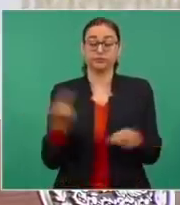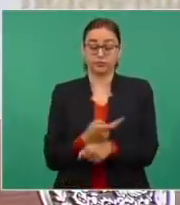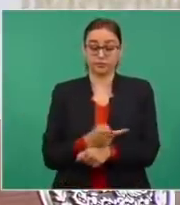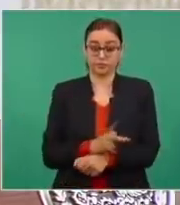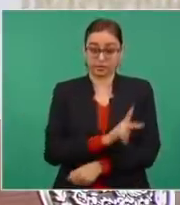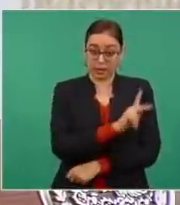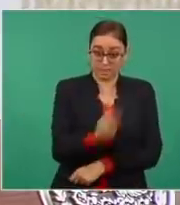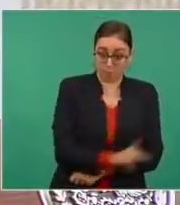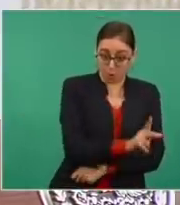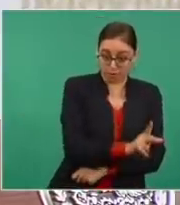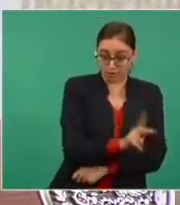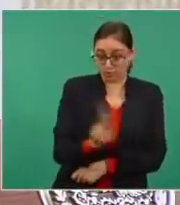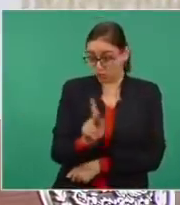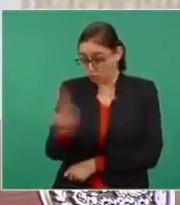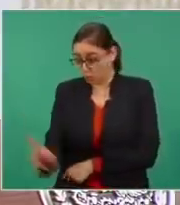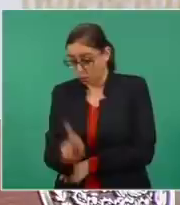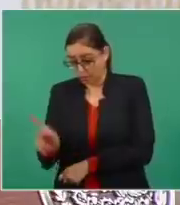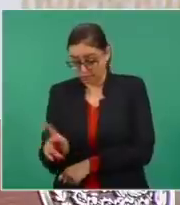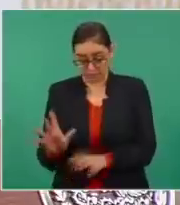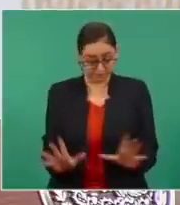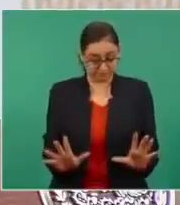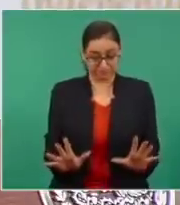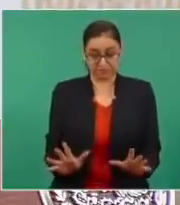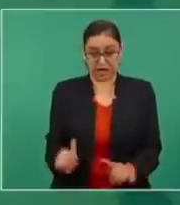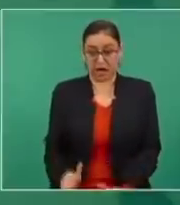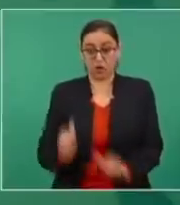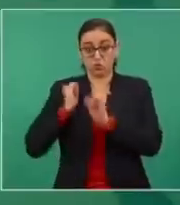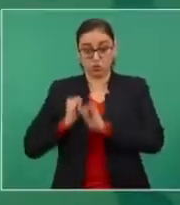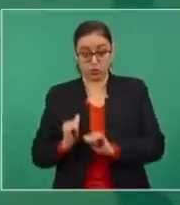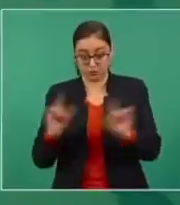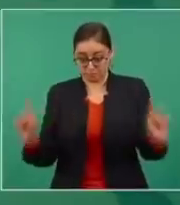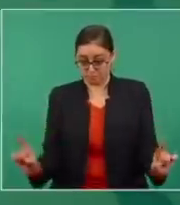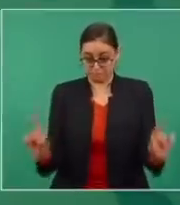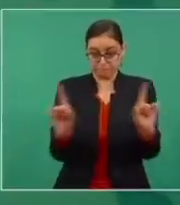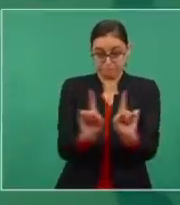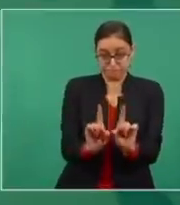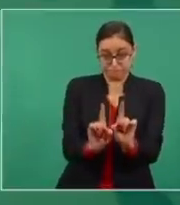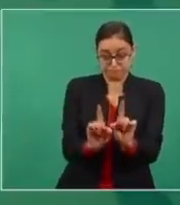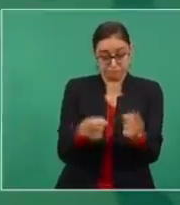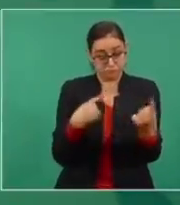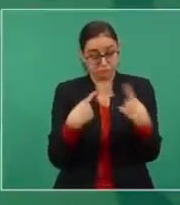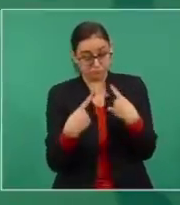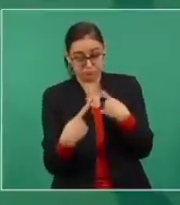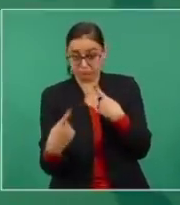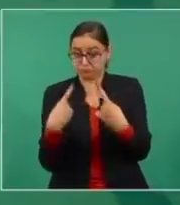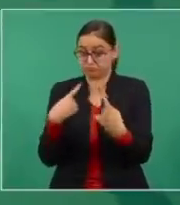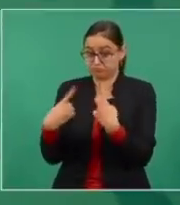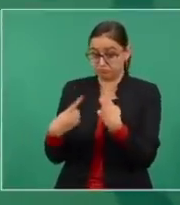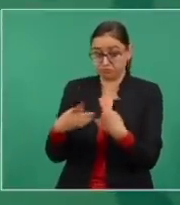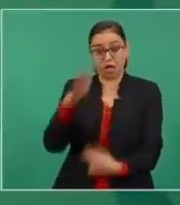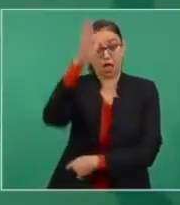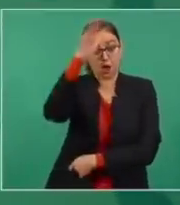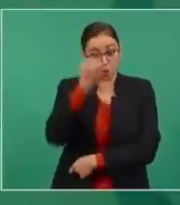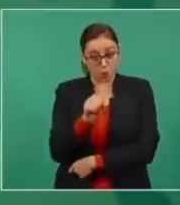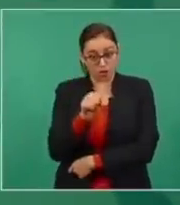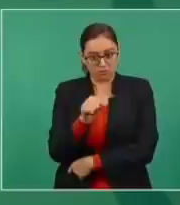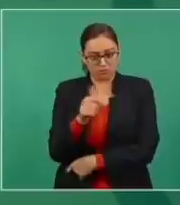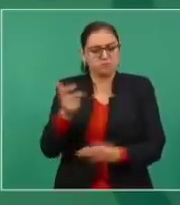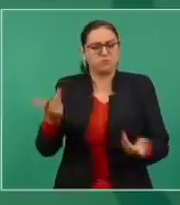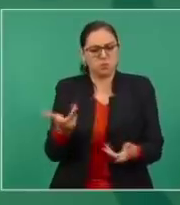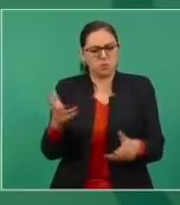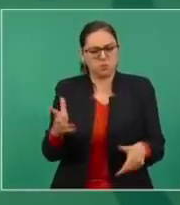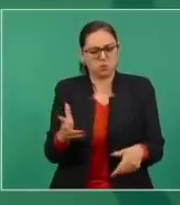hacen acuerdos, se supone que traen el